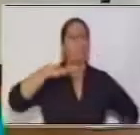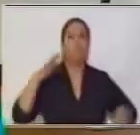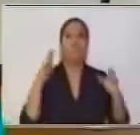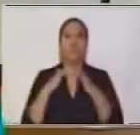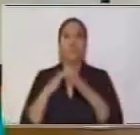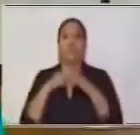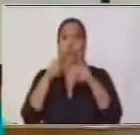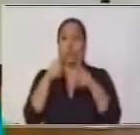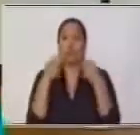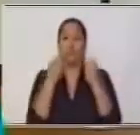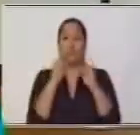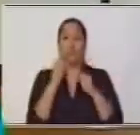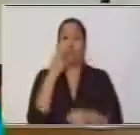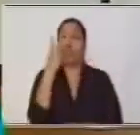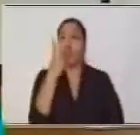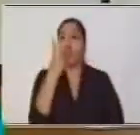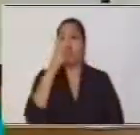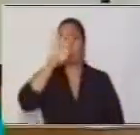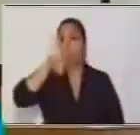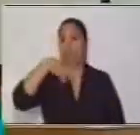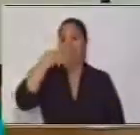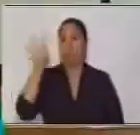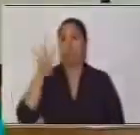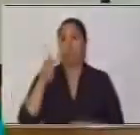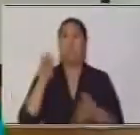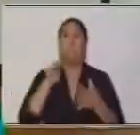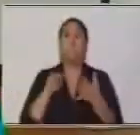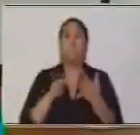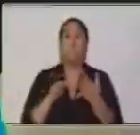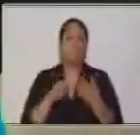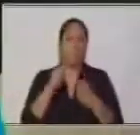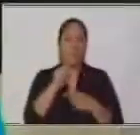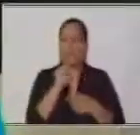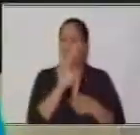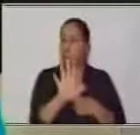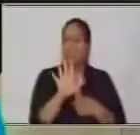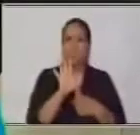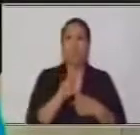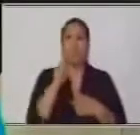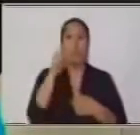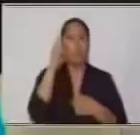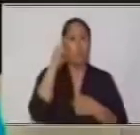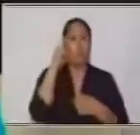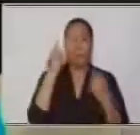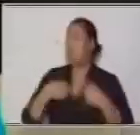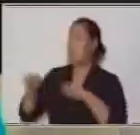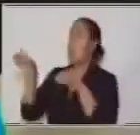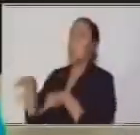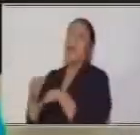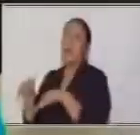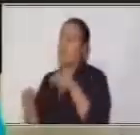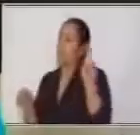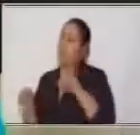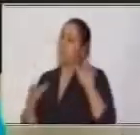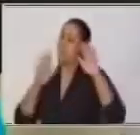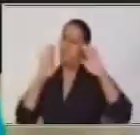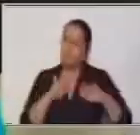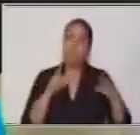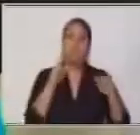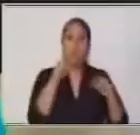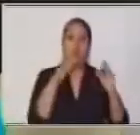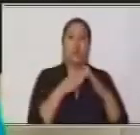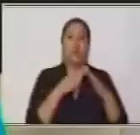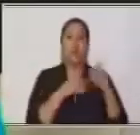dos tablas de estas con el material que tengas a mano. Recuerda que no puedes salir a la calle, entonces vamos a utilizar el material